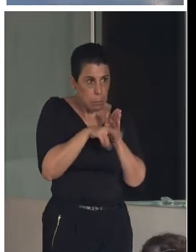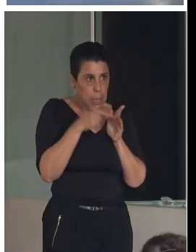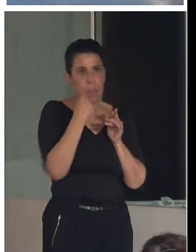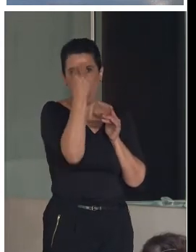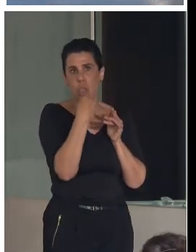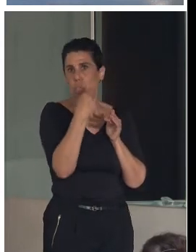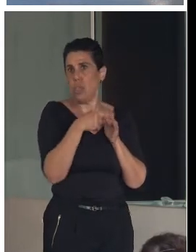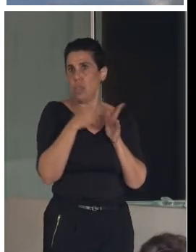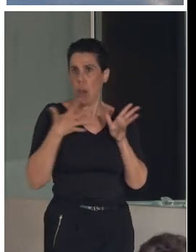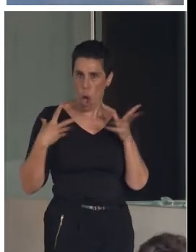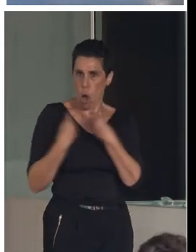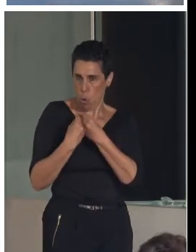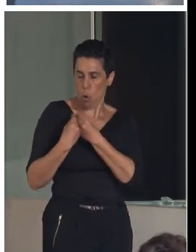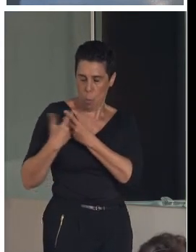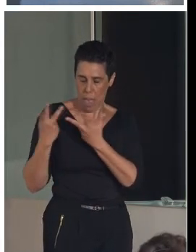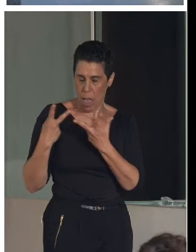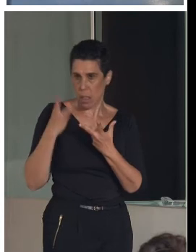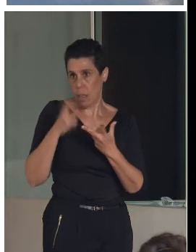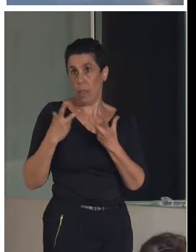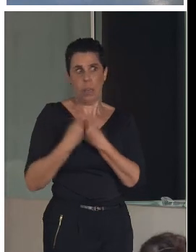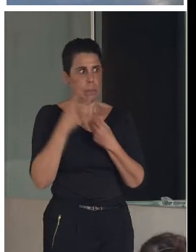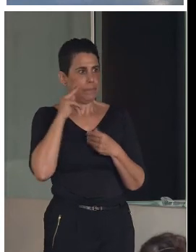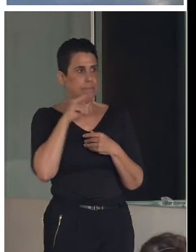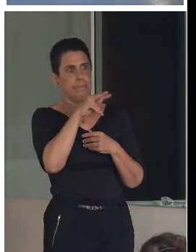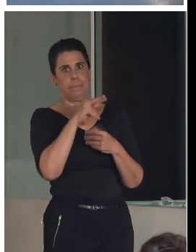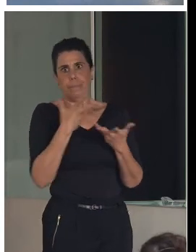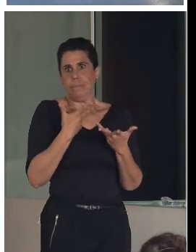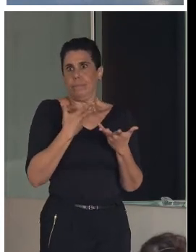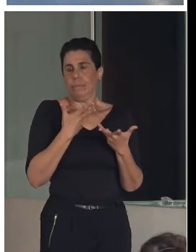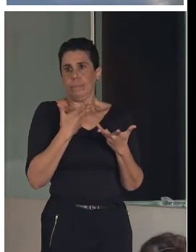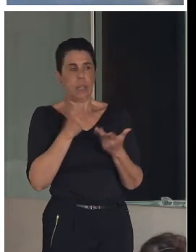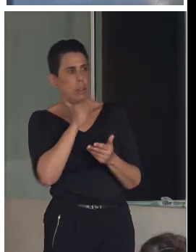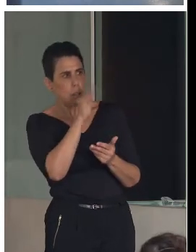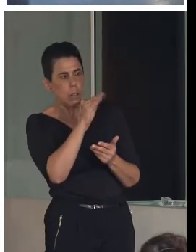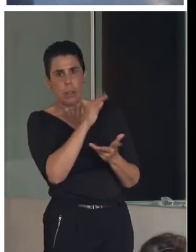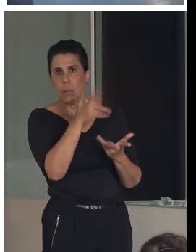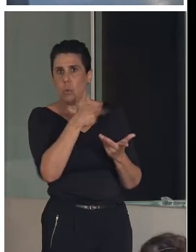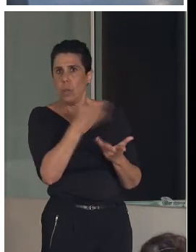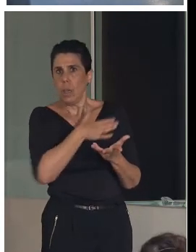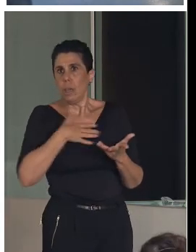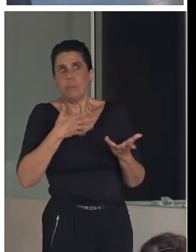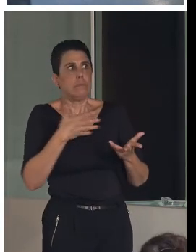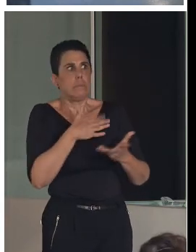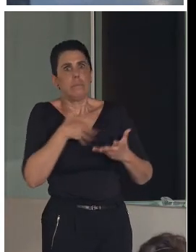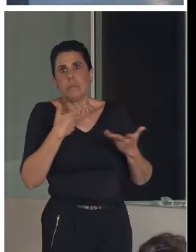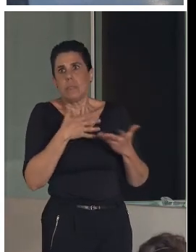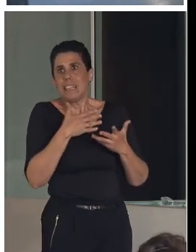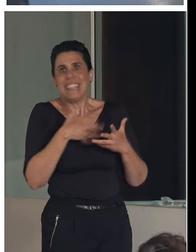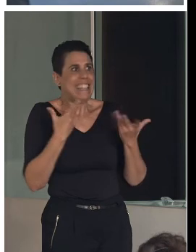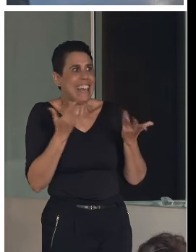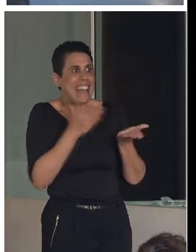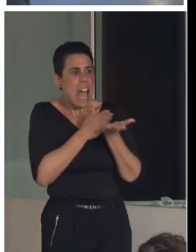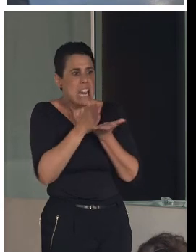venía acompañada, yo cuando la vi le pregunté si quería hacer, le expliqué el